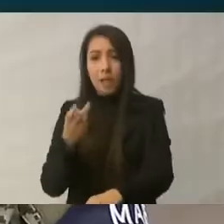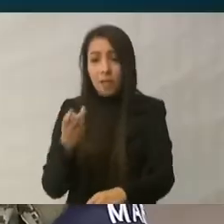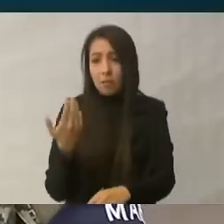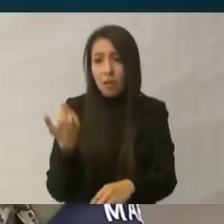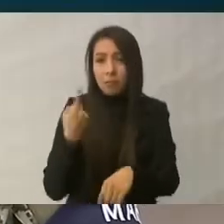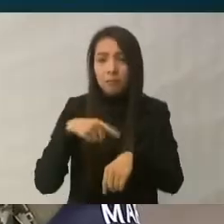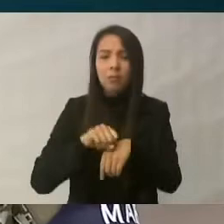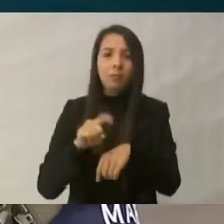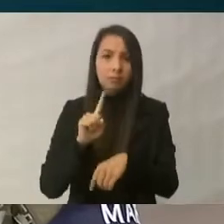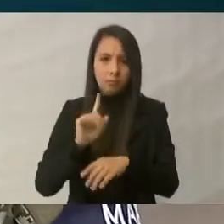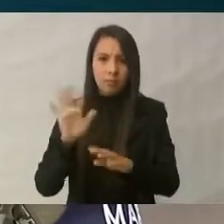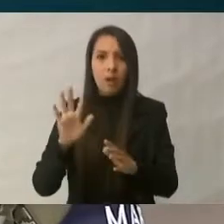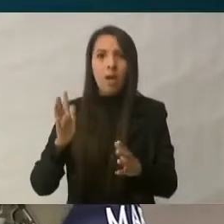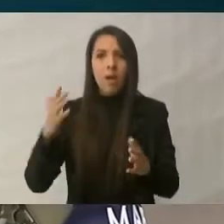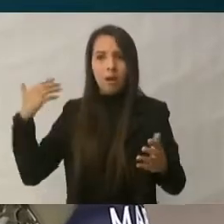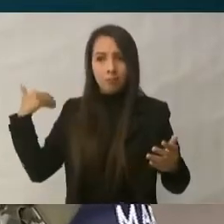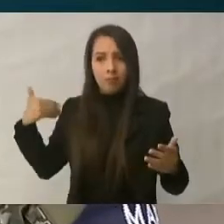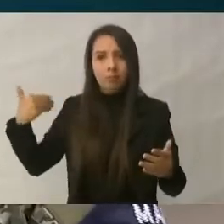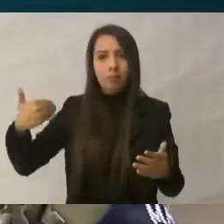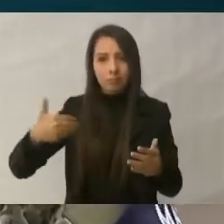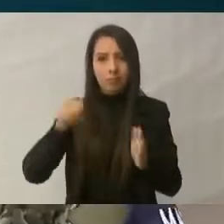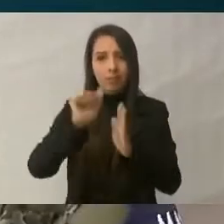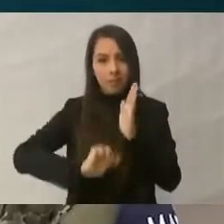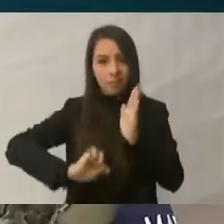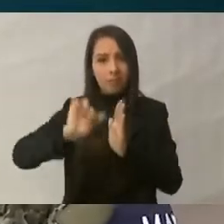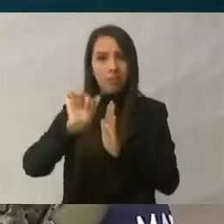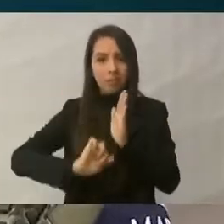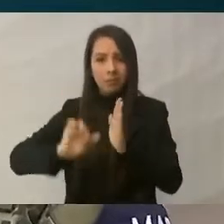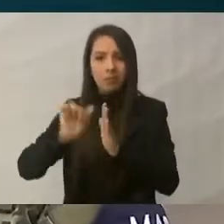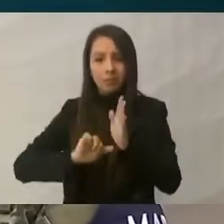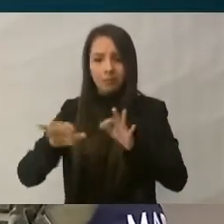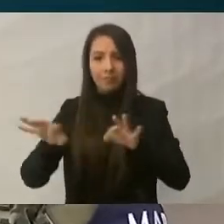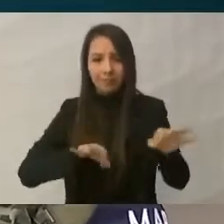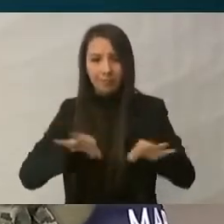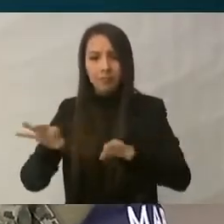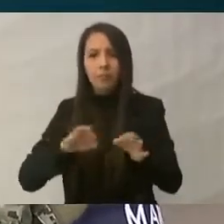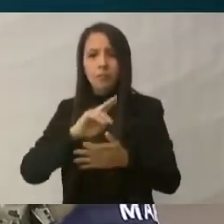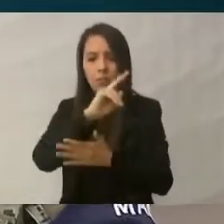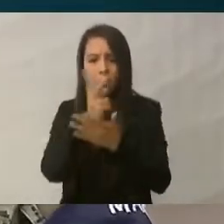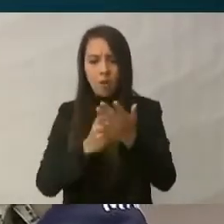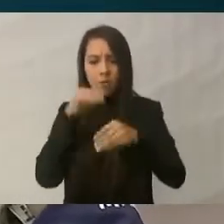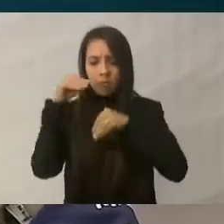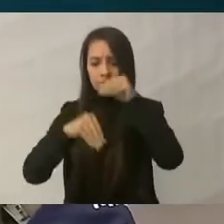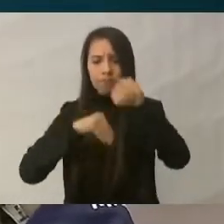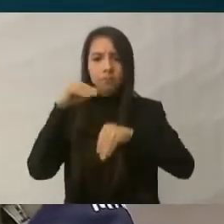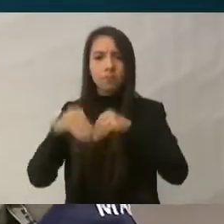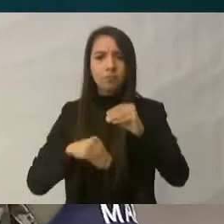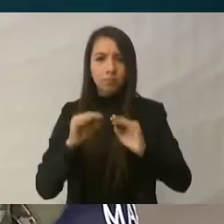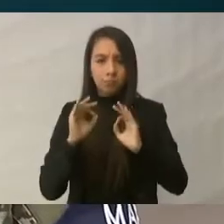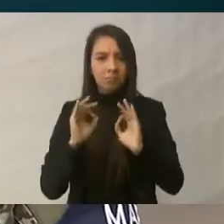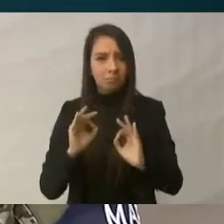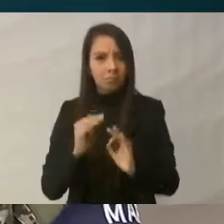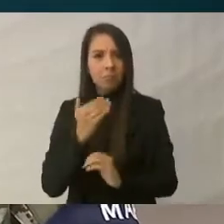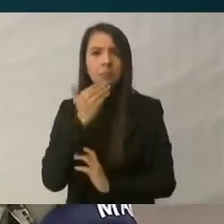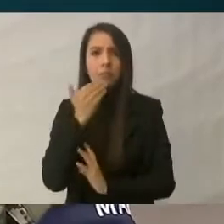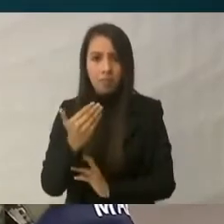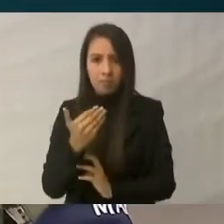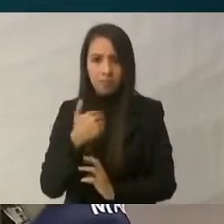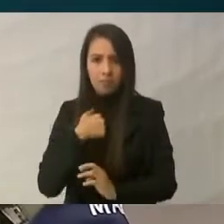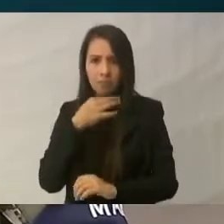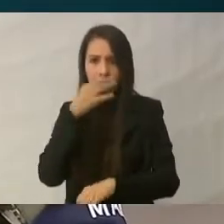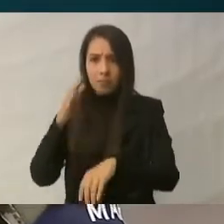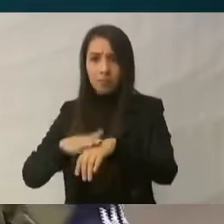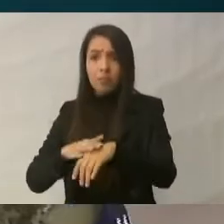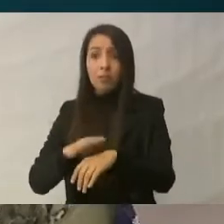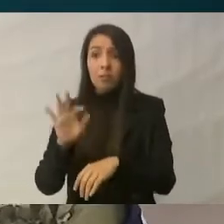ya algunos meses trabajando en eso. Ya tenemos un buen programa. Lo repito, señor presidente, con su autorización